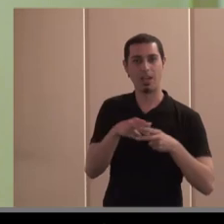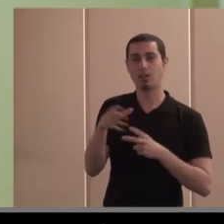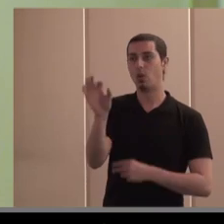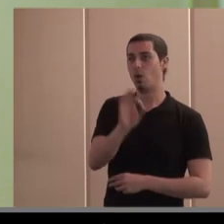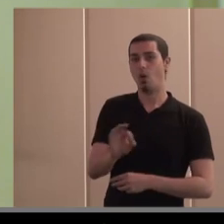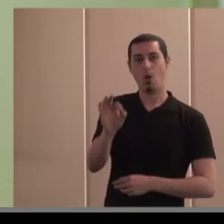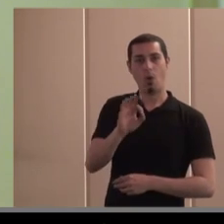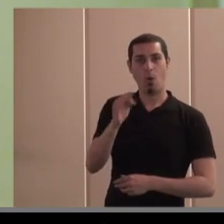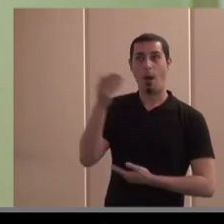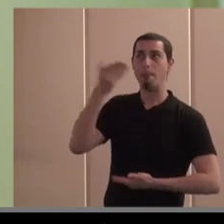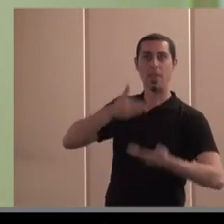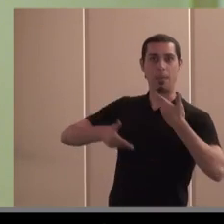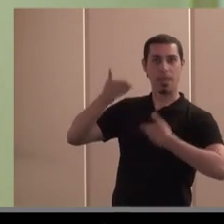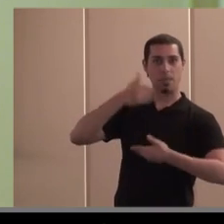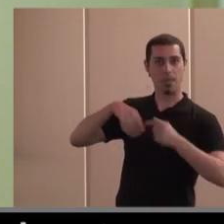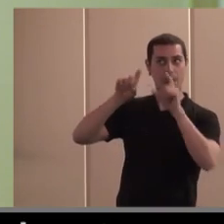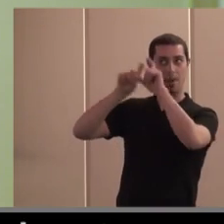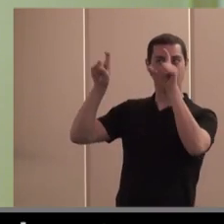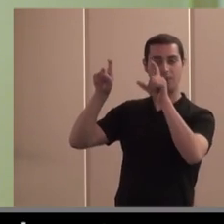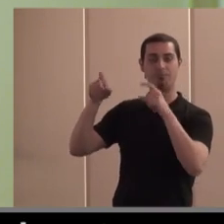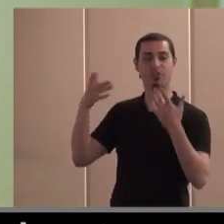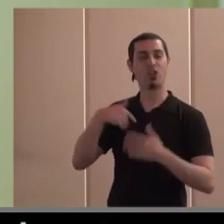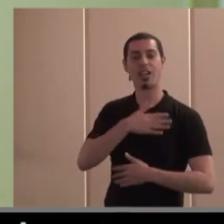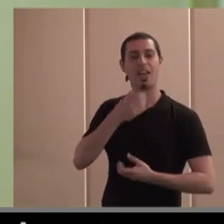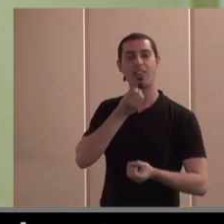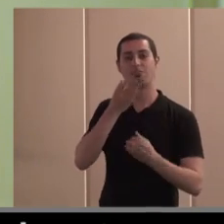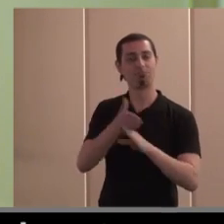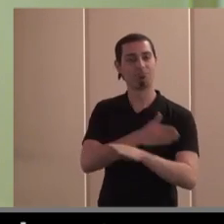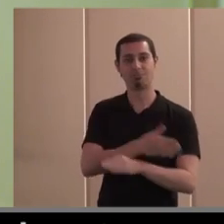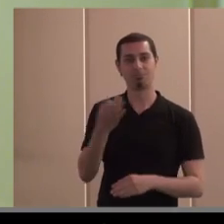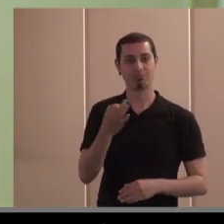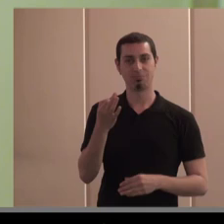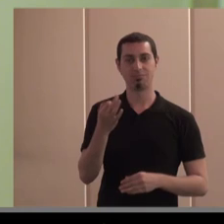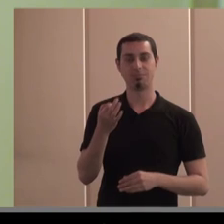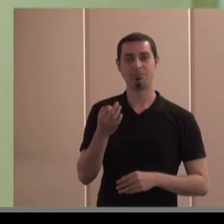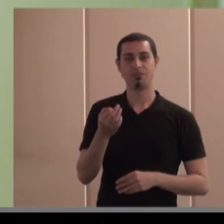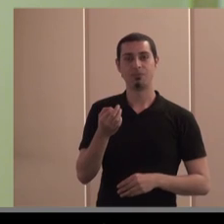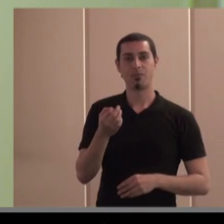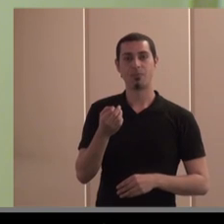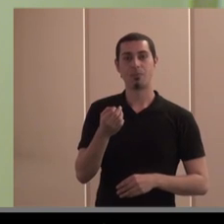a lo que demanda el empresariado. Quería deciros, simplemente en esta filmina,